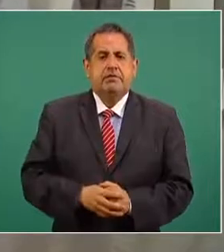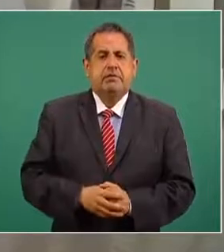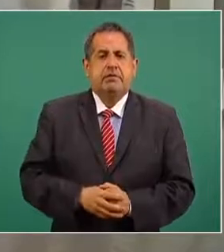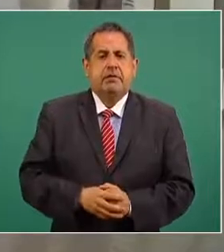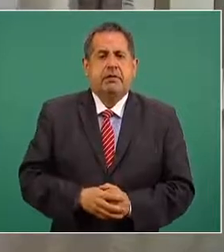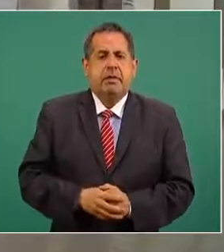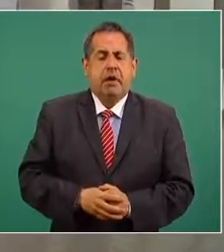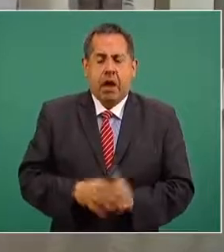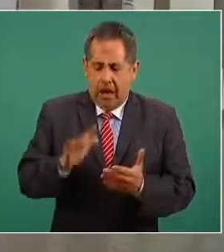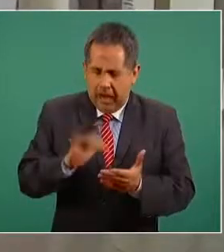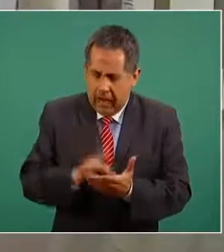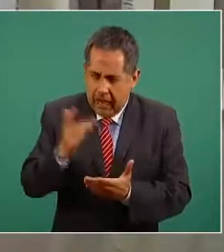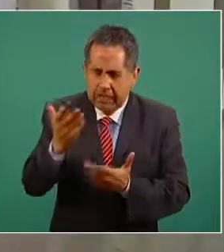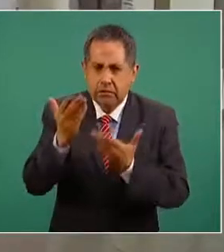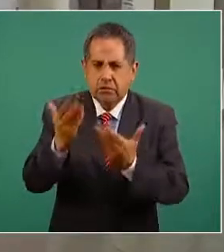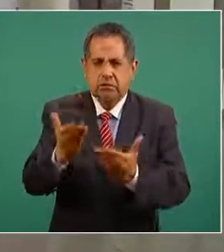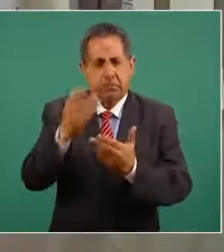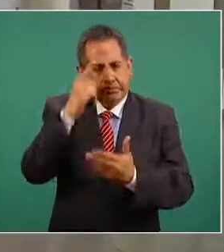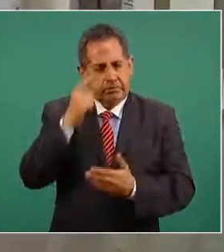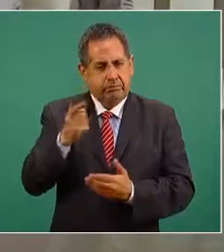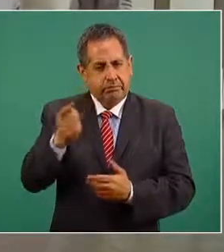le agradezco de antemano